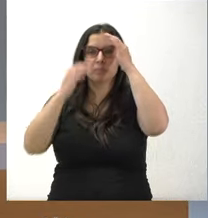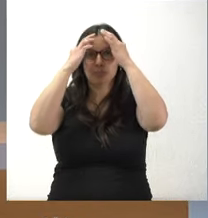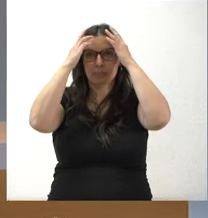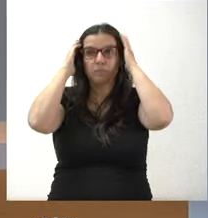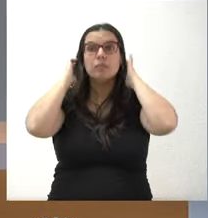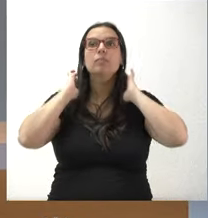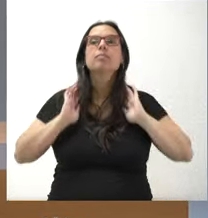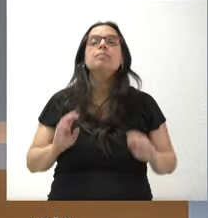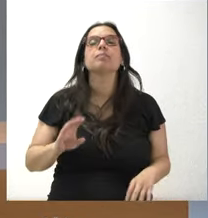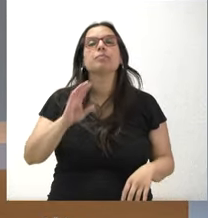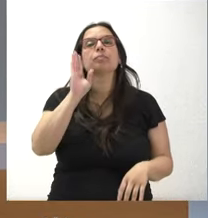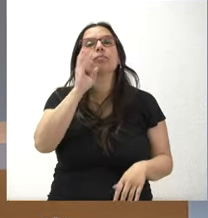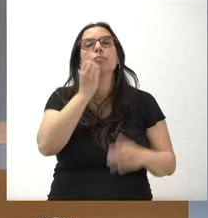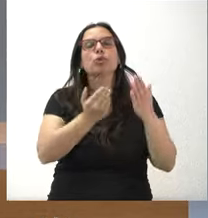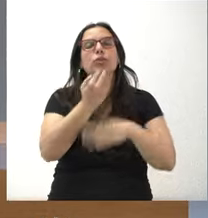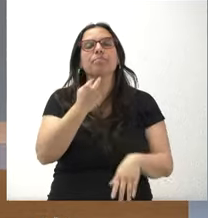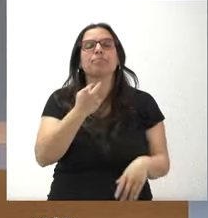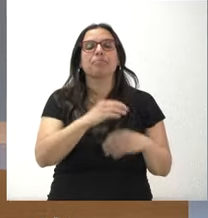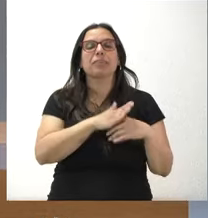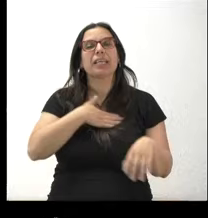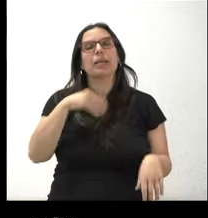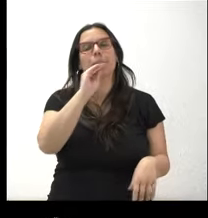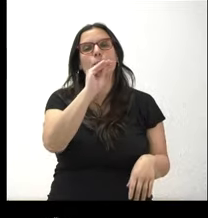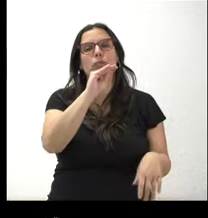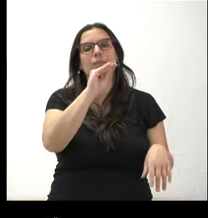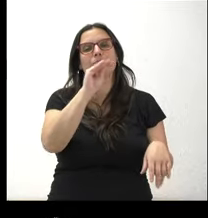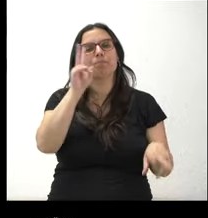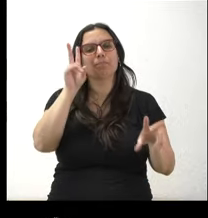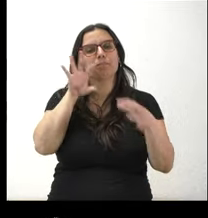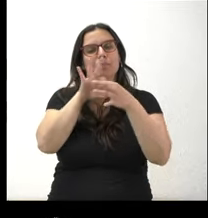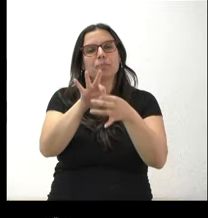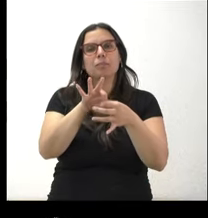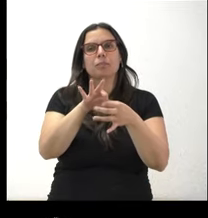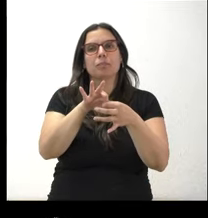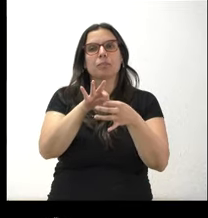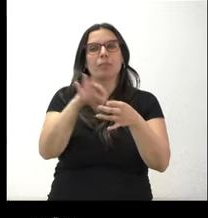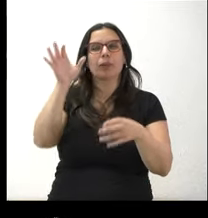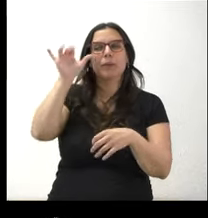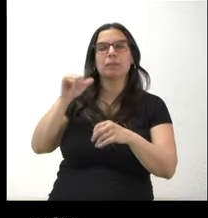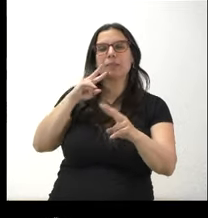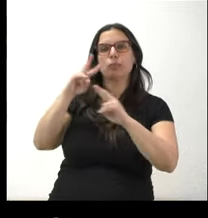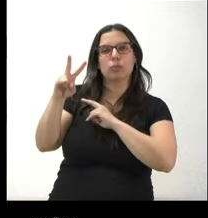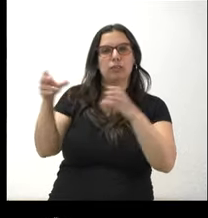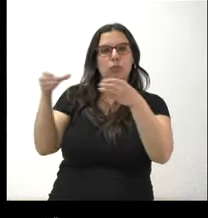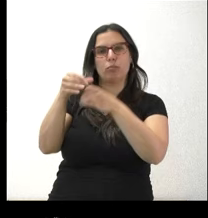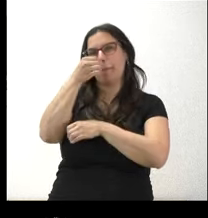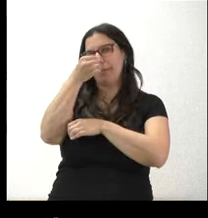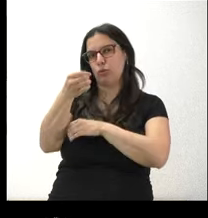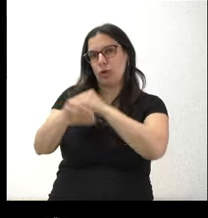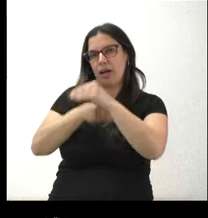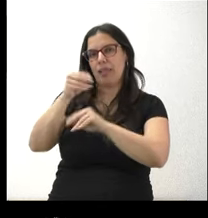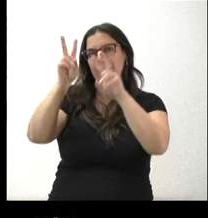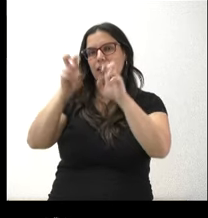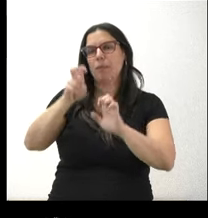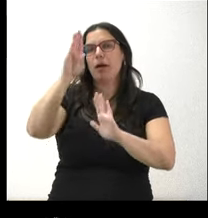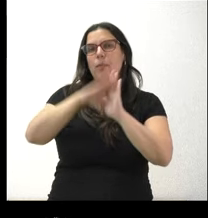Sí, buenos días, portavoz. Quería preguntarle en relación a una respuesta que ha hecho pública hoy el PSOE sobre el programa de